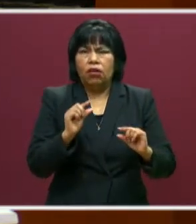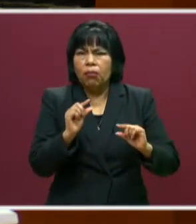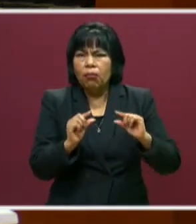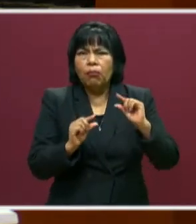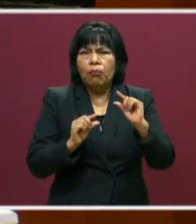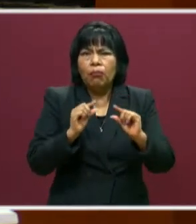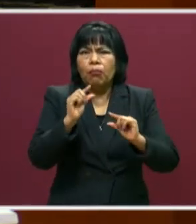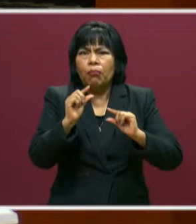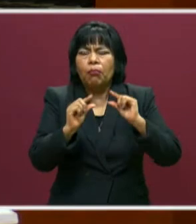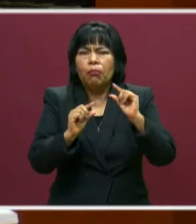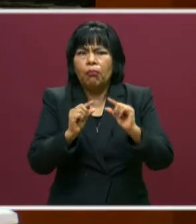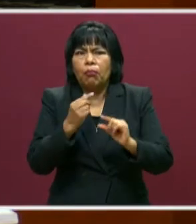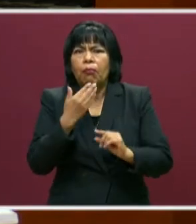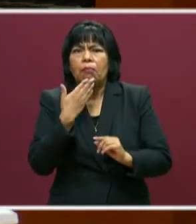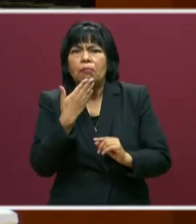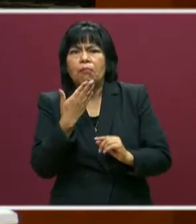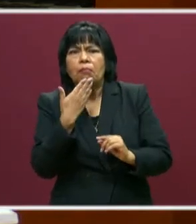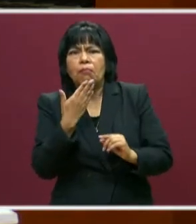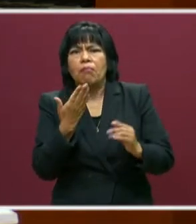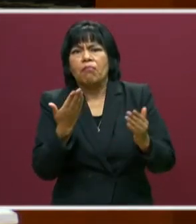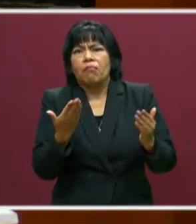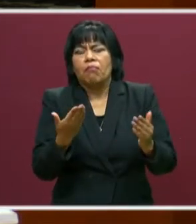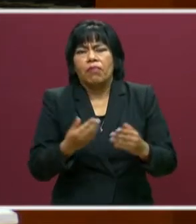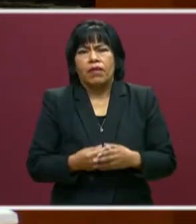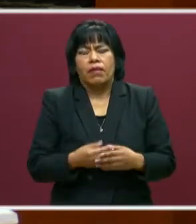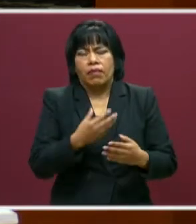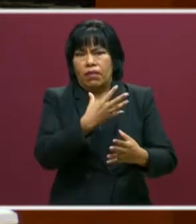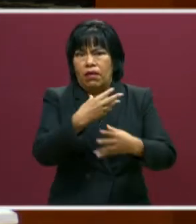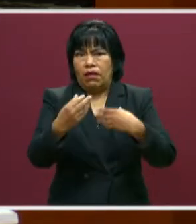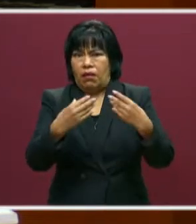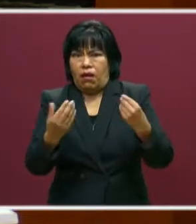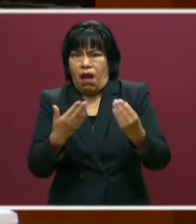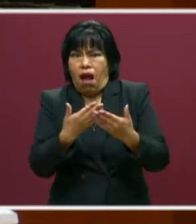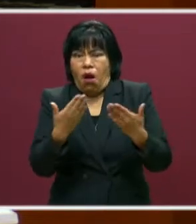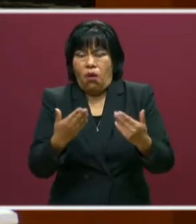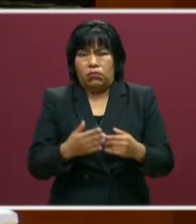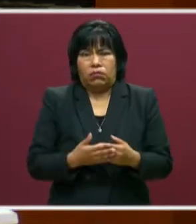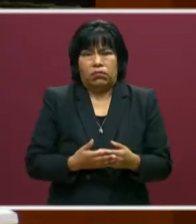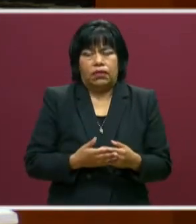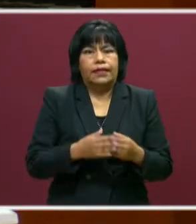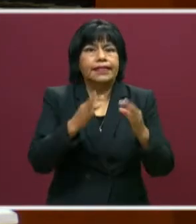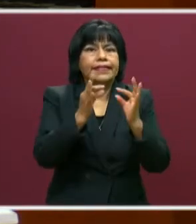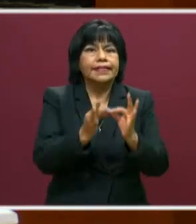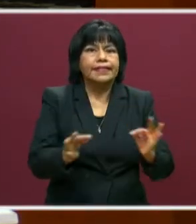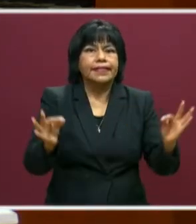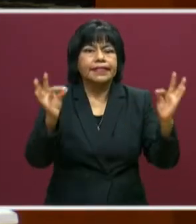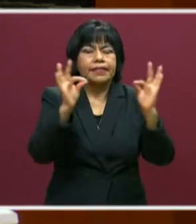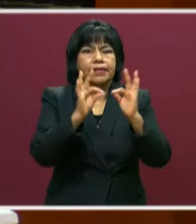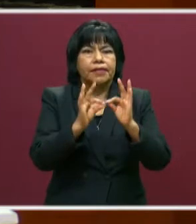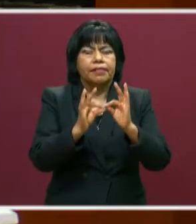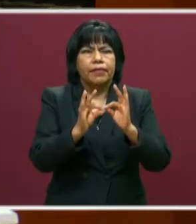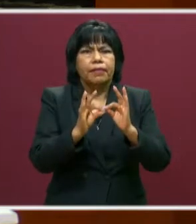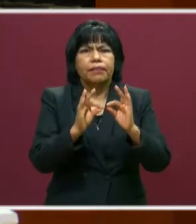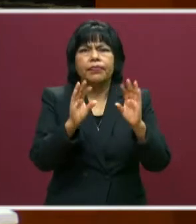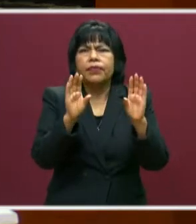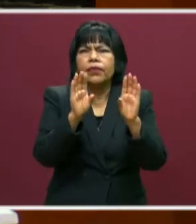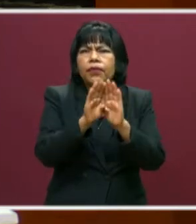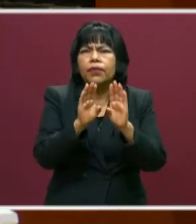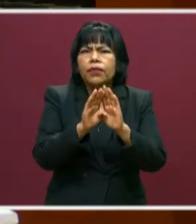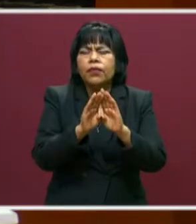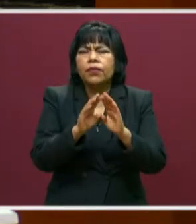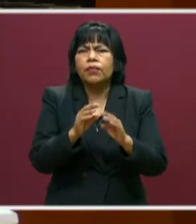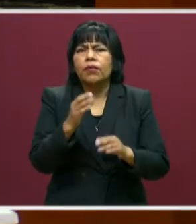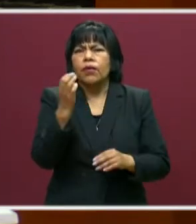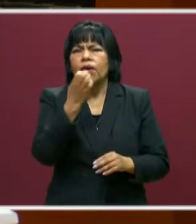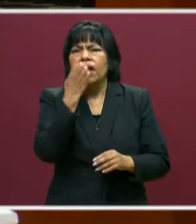poco a poco de esta crisis pandémica, es importante replantearse cómo vamos a regresar a